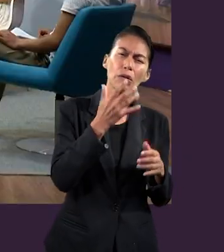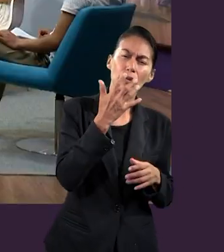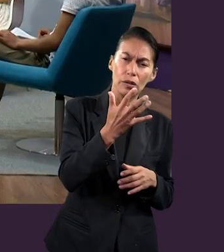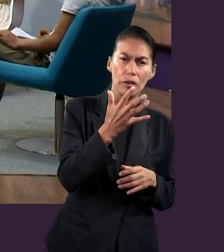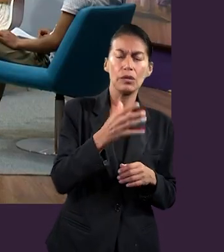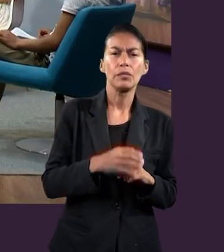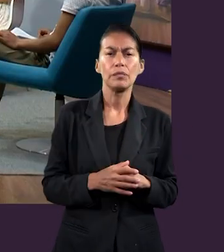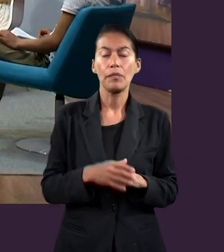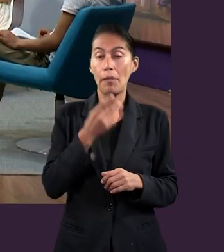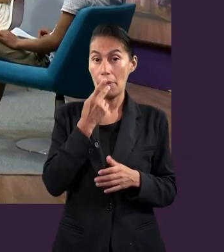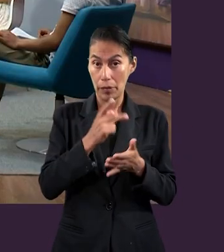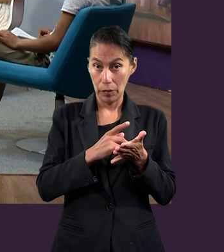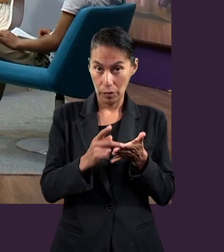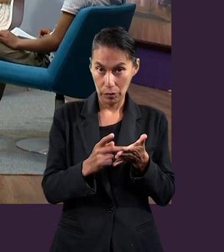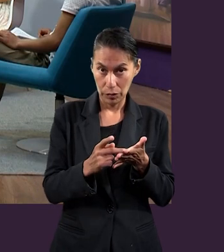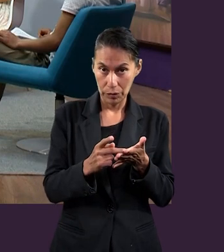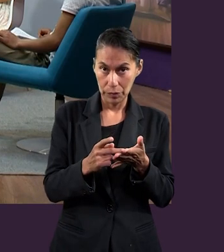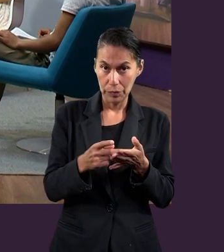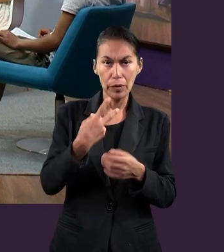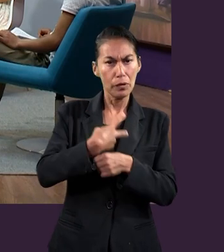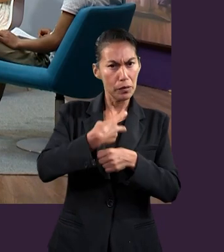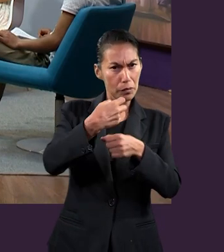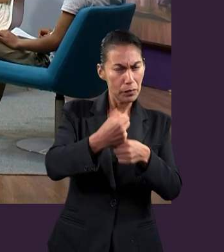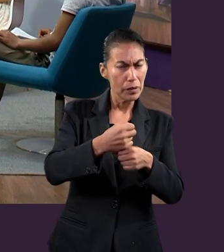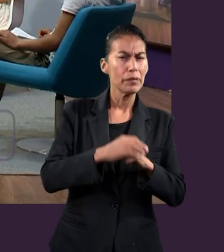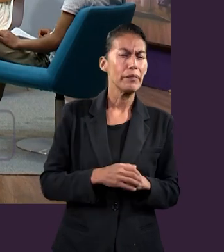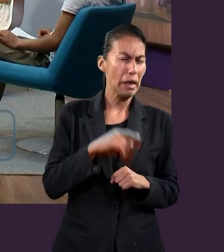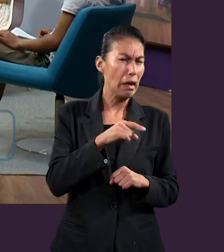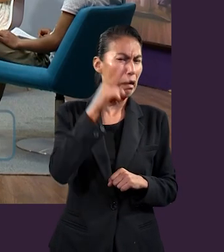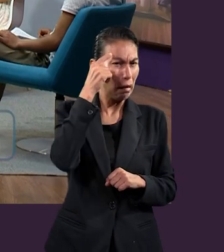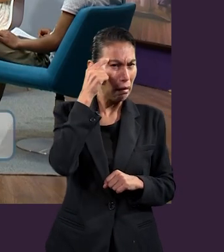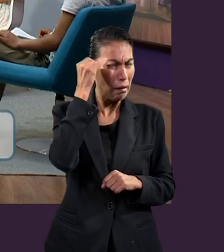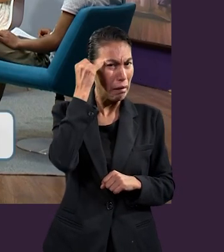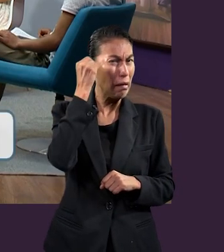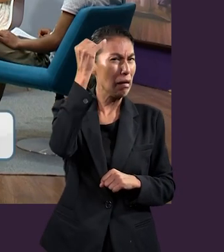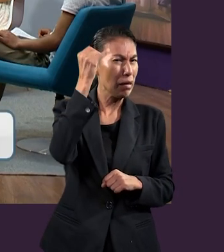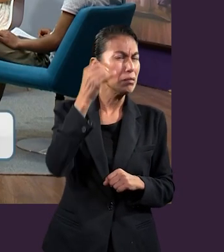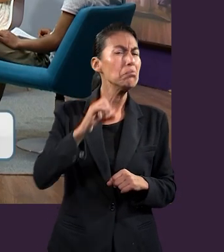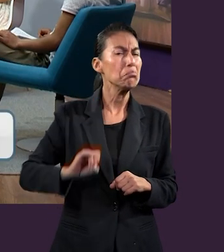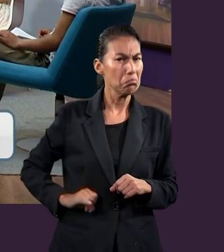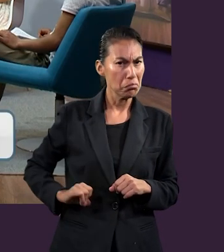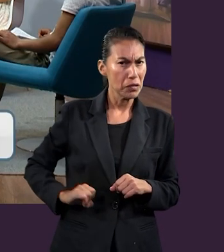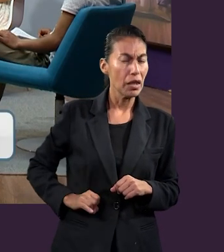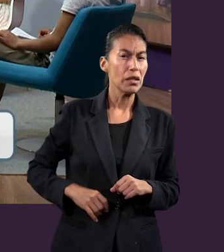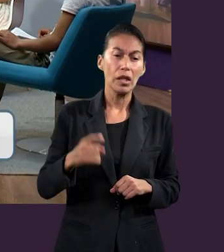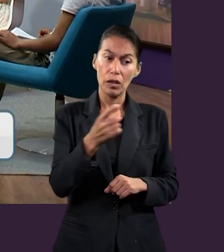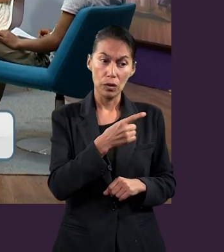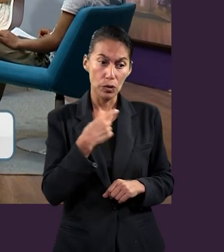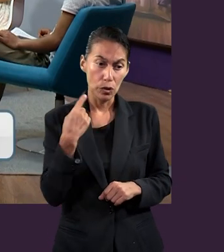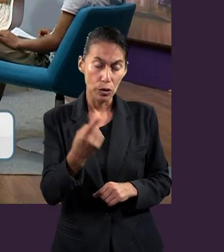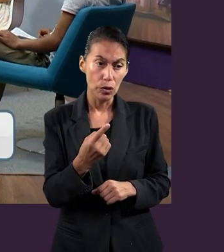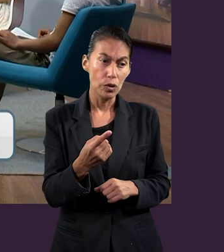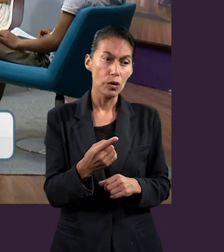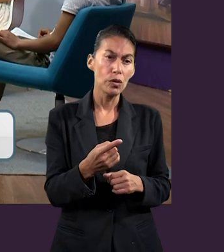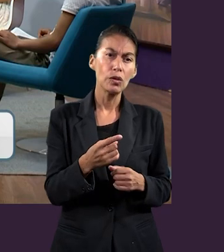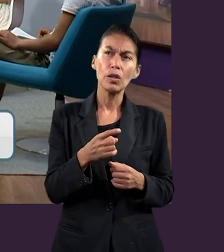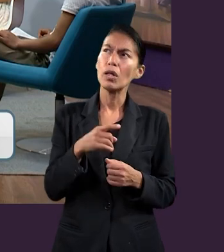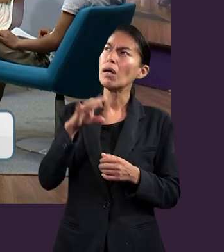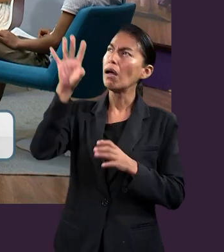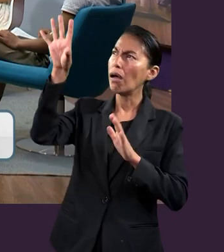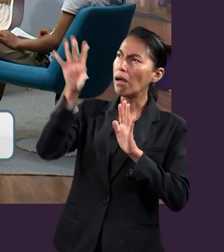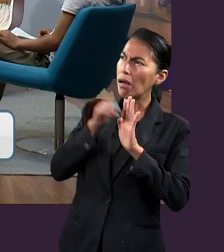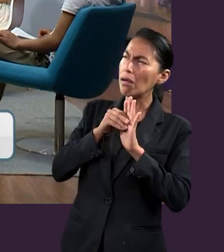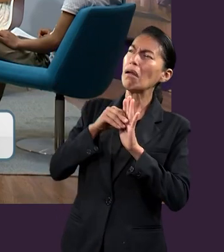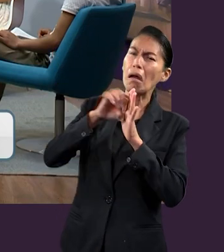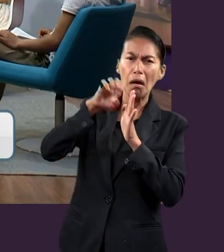Y en el capítulo cinco, Pablo nos invita. Hay algunas ideas bien interesantes ahí de imitarlo, de ser hijos